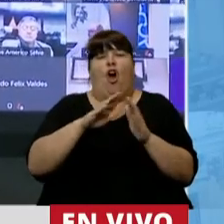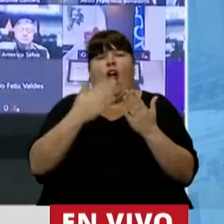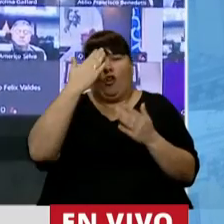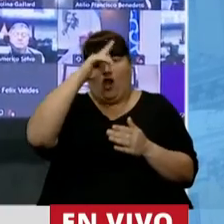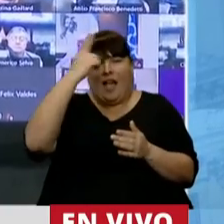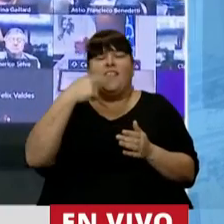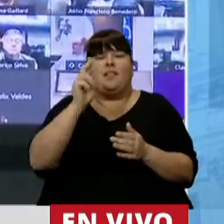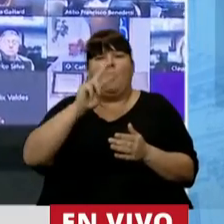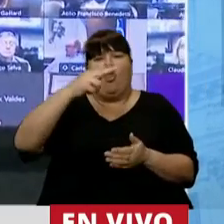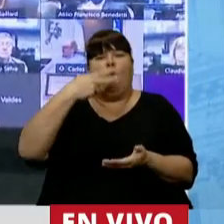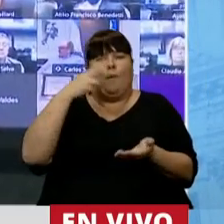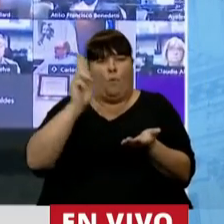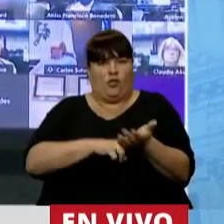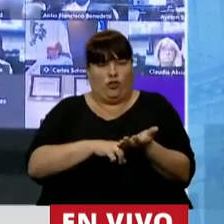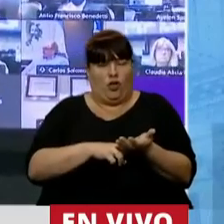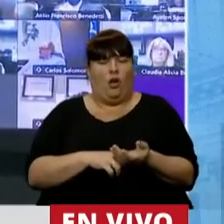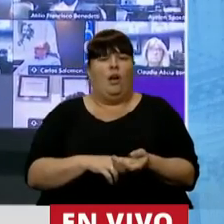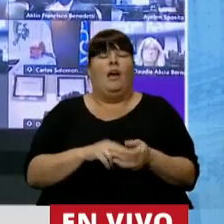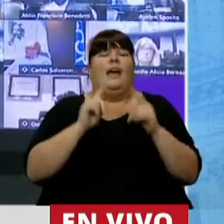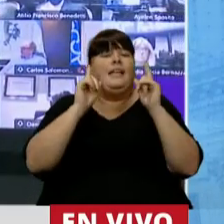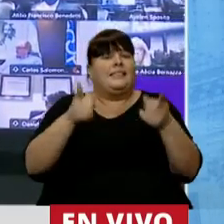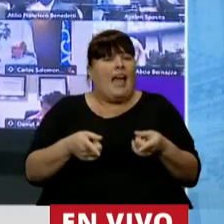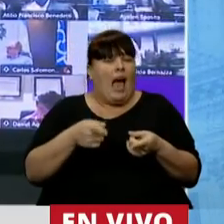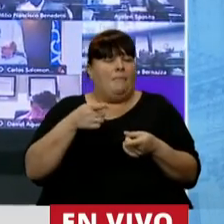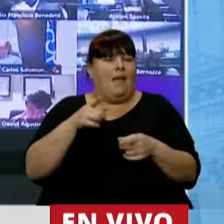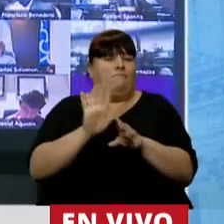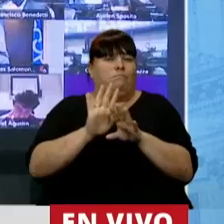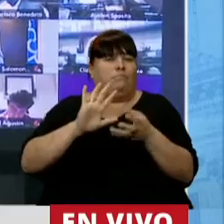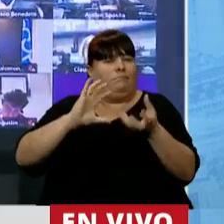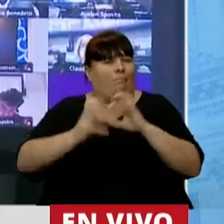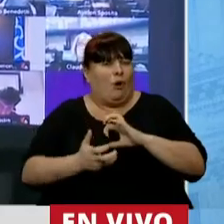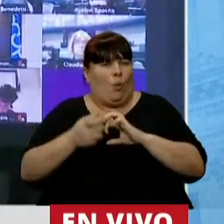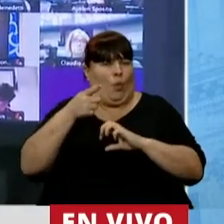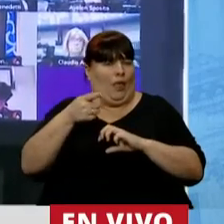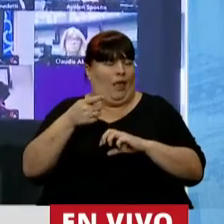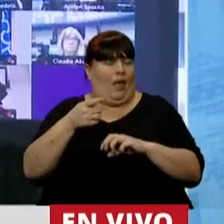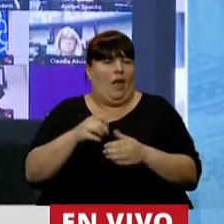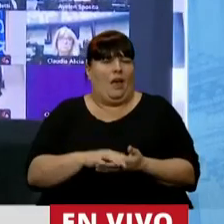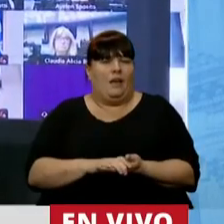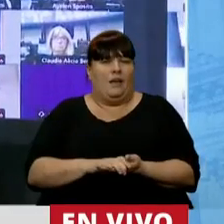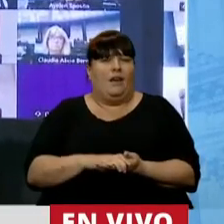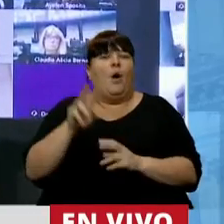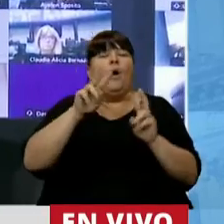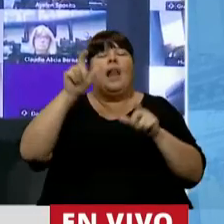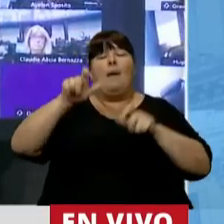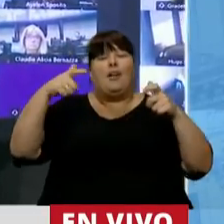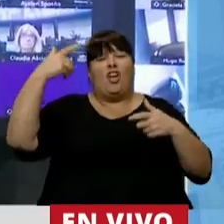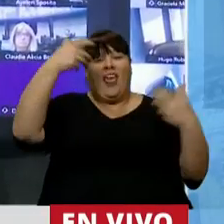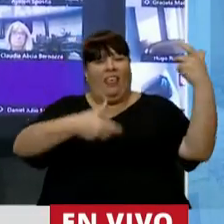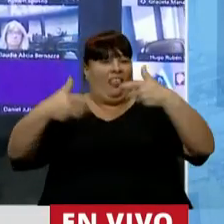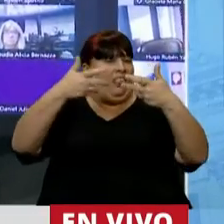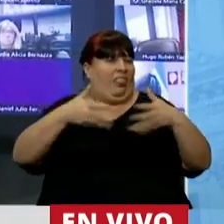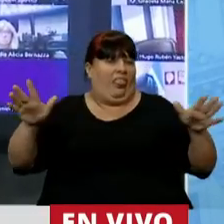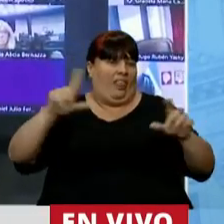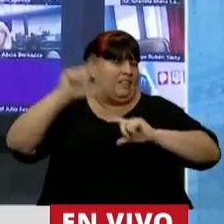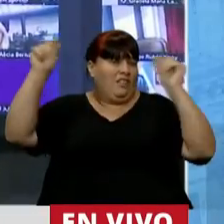constitucional e impositivo, sino que tiene el perjudicial efecto de desalentar inversiones y